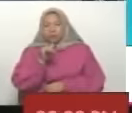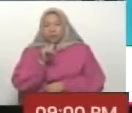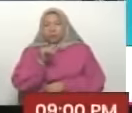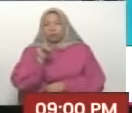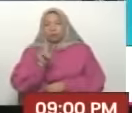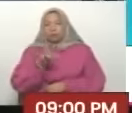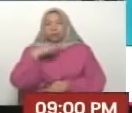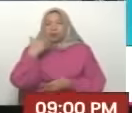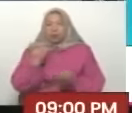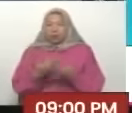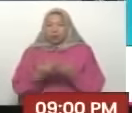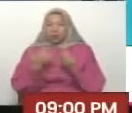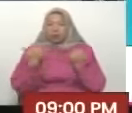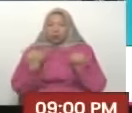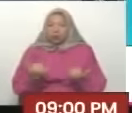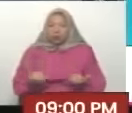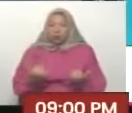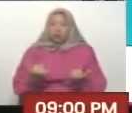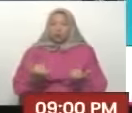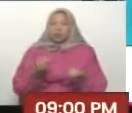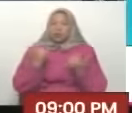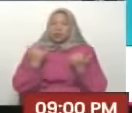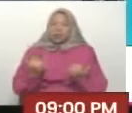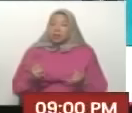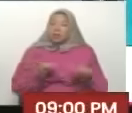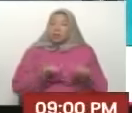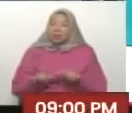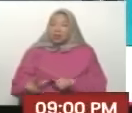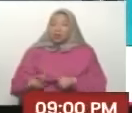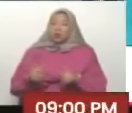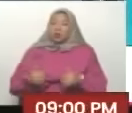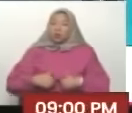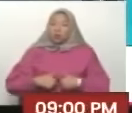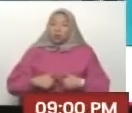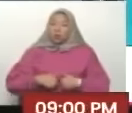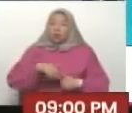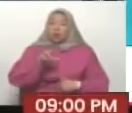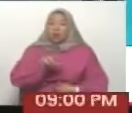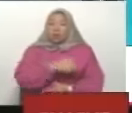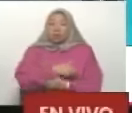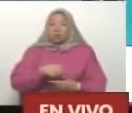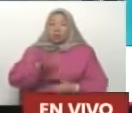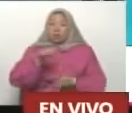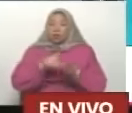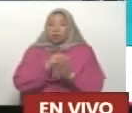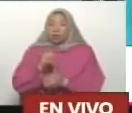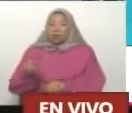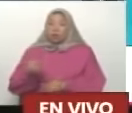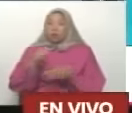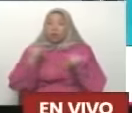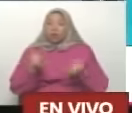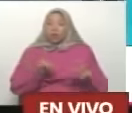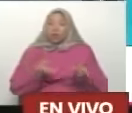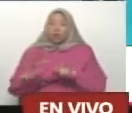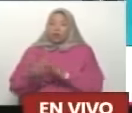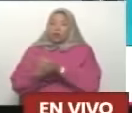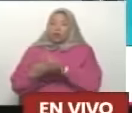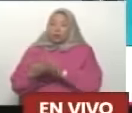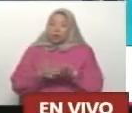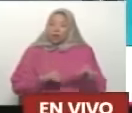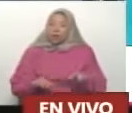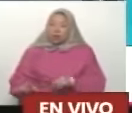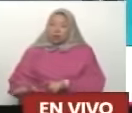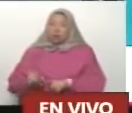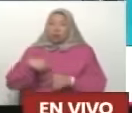estamos llegando, ya estamos en las puertas de los 3.500.000 casos resueltos. Así es,